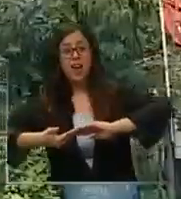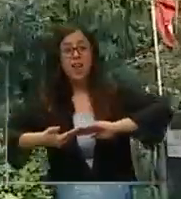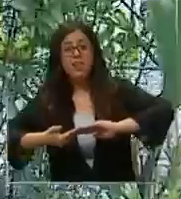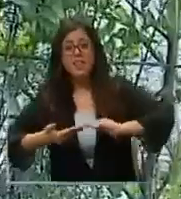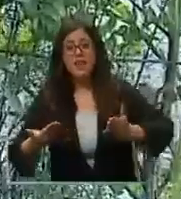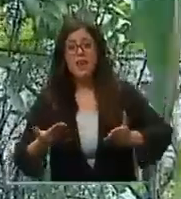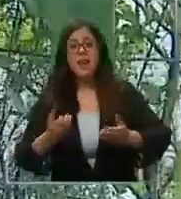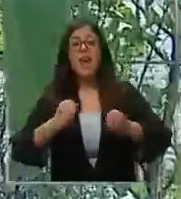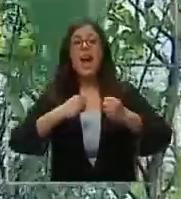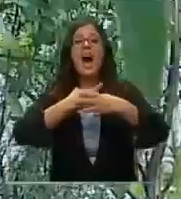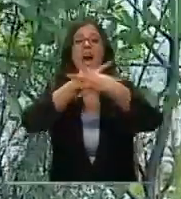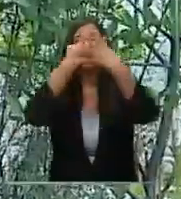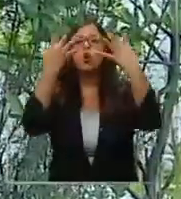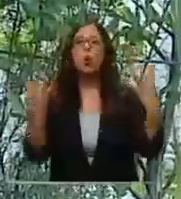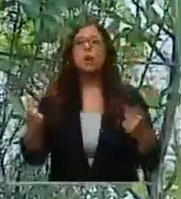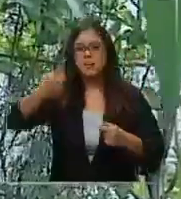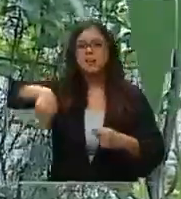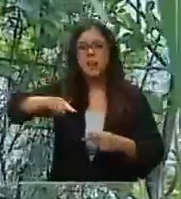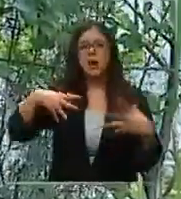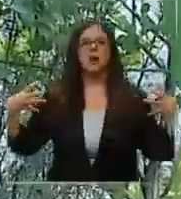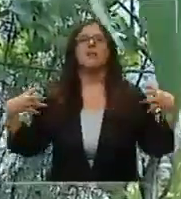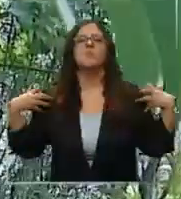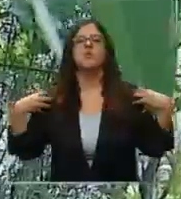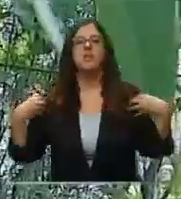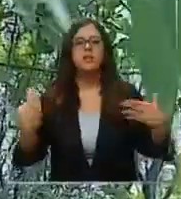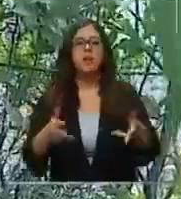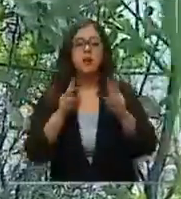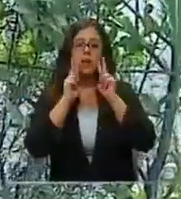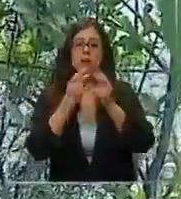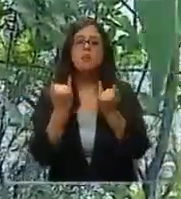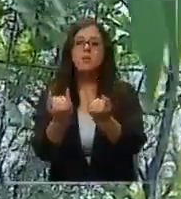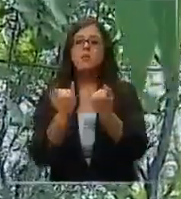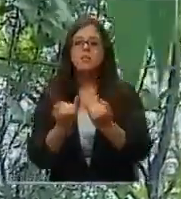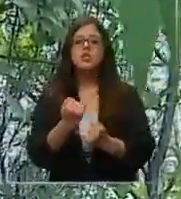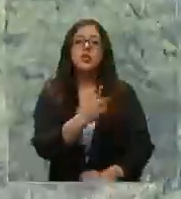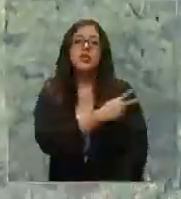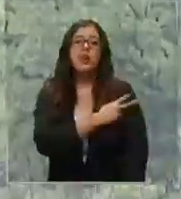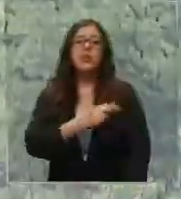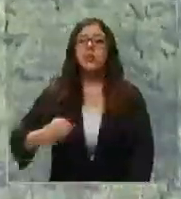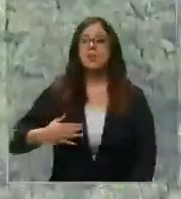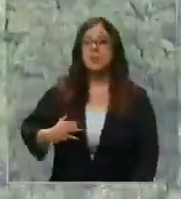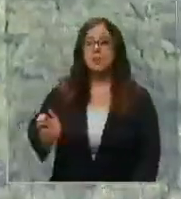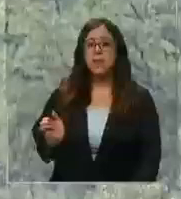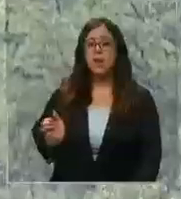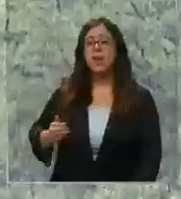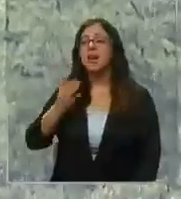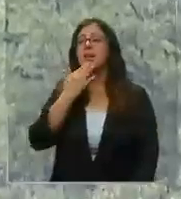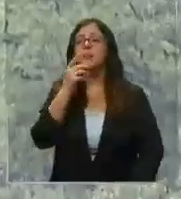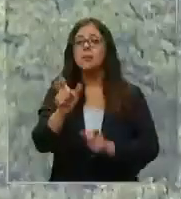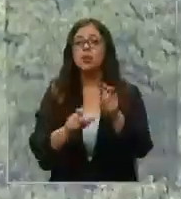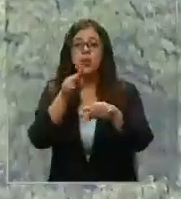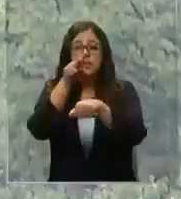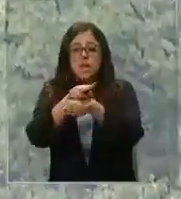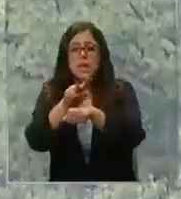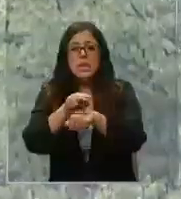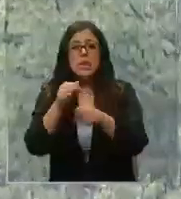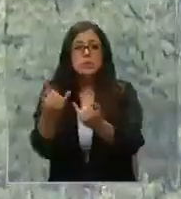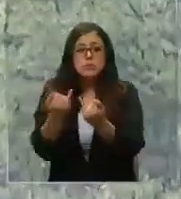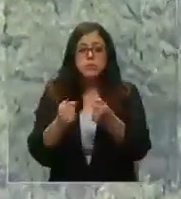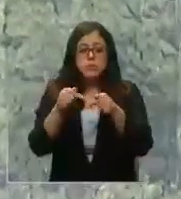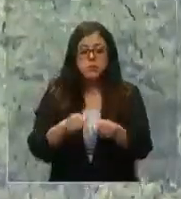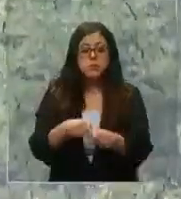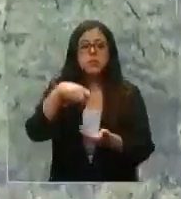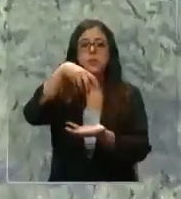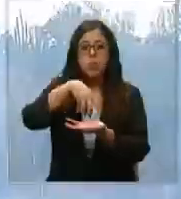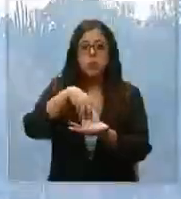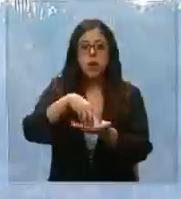Pasemos a revisar de inmediato lo que señaló el jefe de la brigada de homicidios sur y también algunos testigos que pudimos recopilar acerca de lo que se dio en este